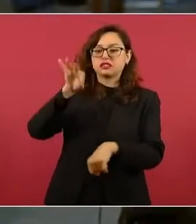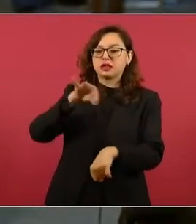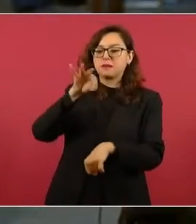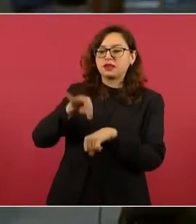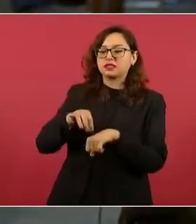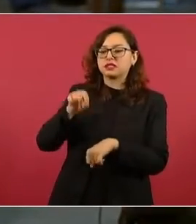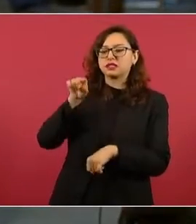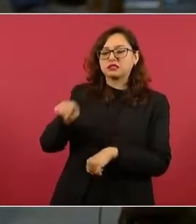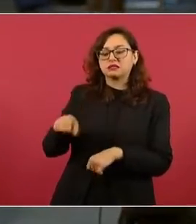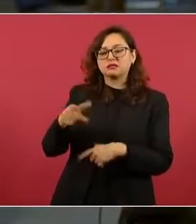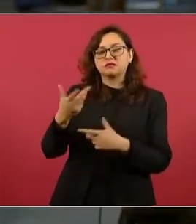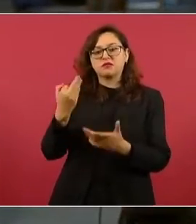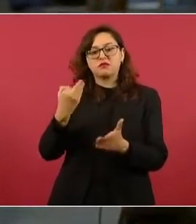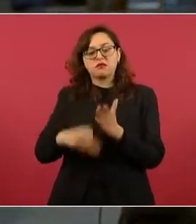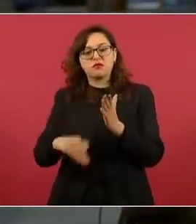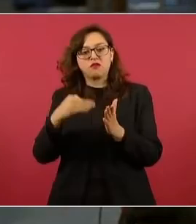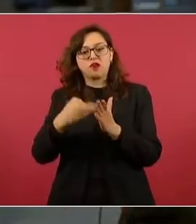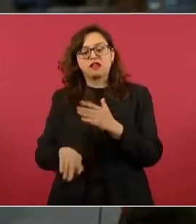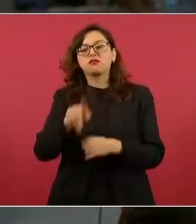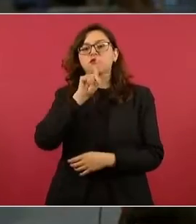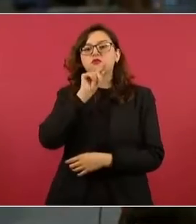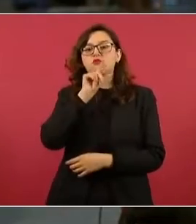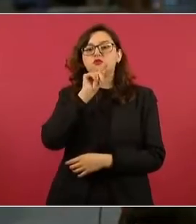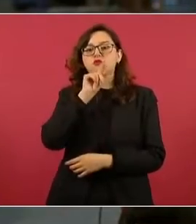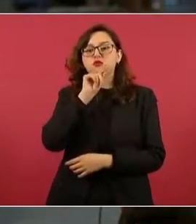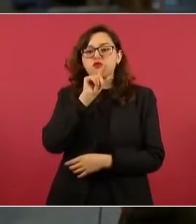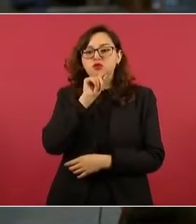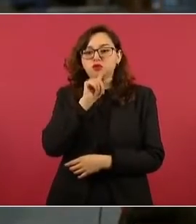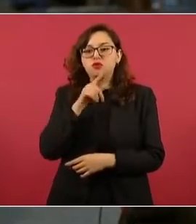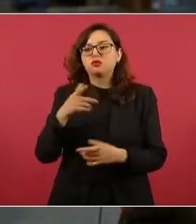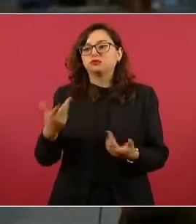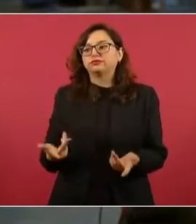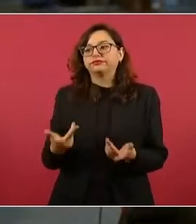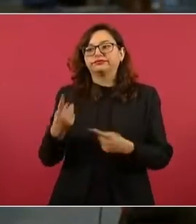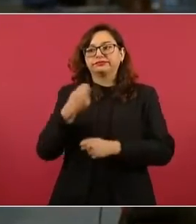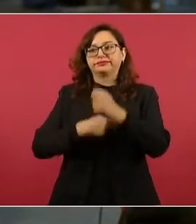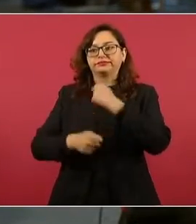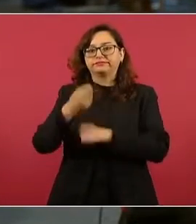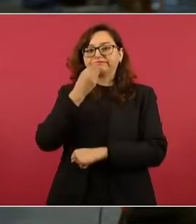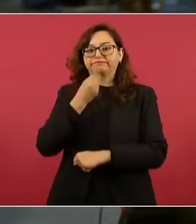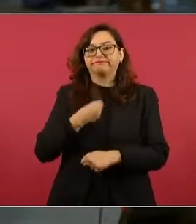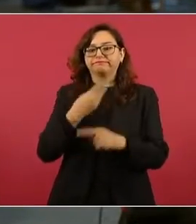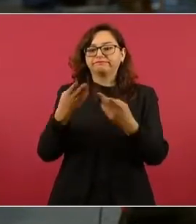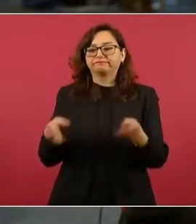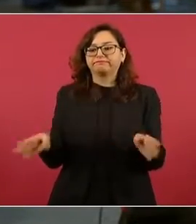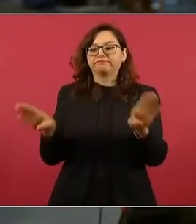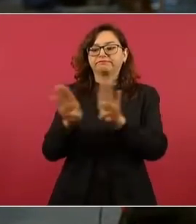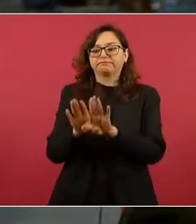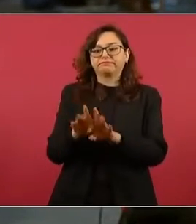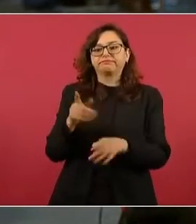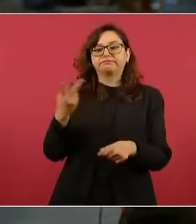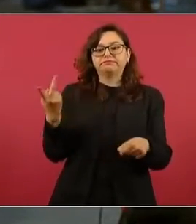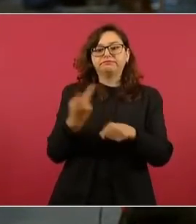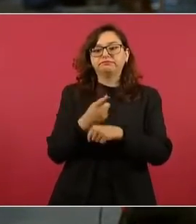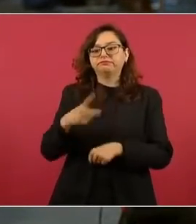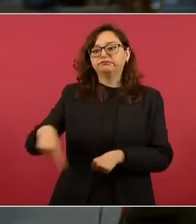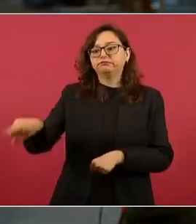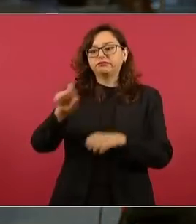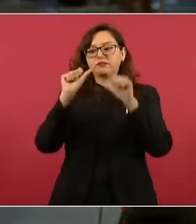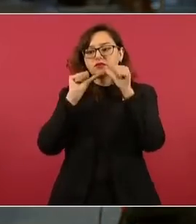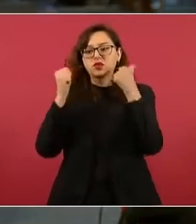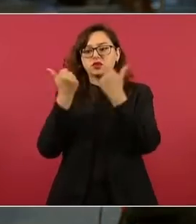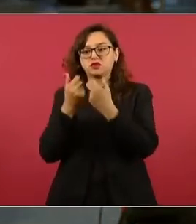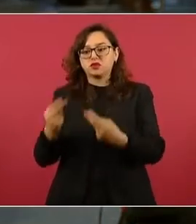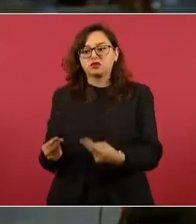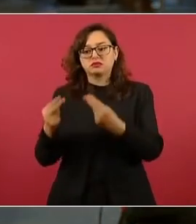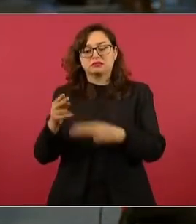no hubo abasto suficiente de pollo, los locales cerraron. Y la Alianza Nacional de Pequeños Comerciantes ha reportado